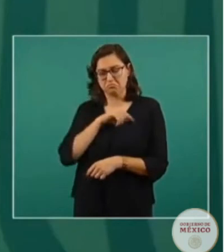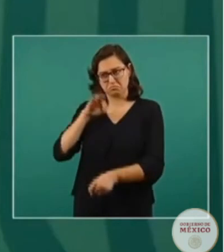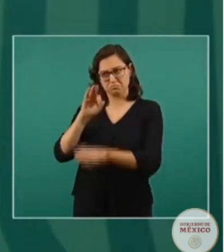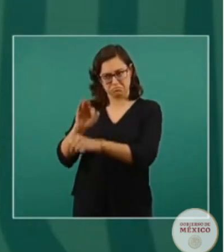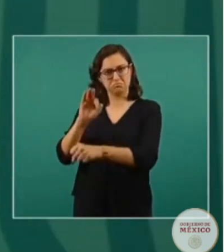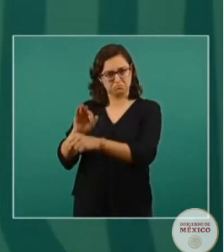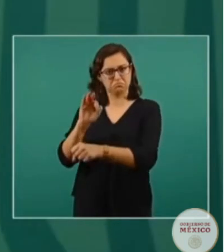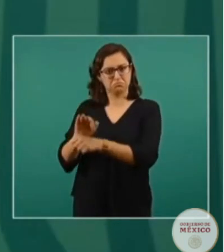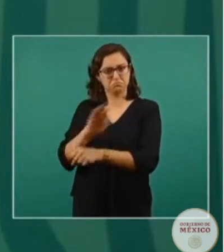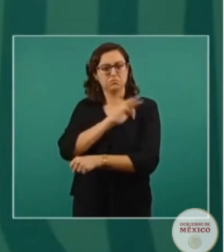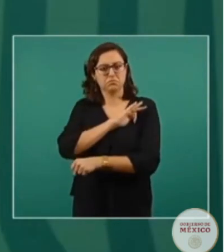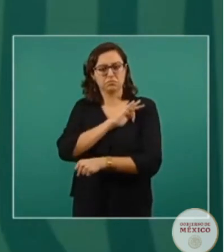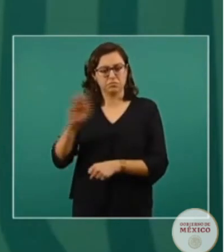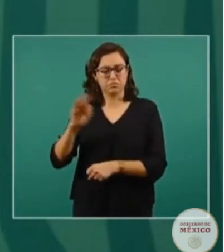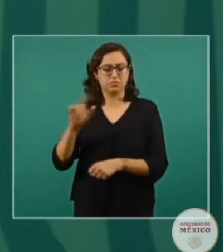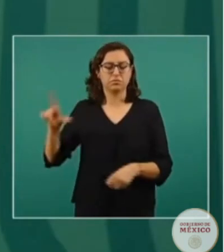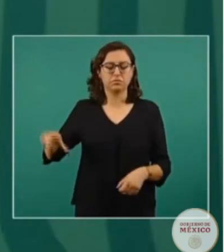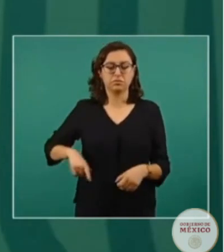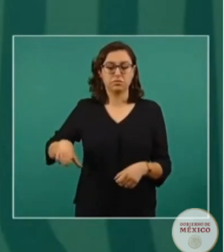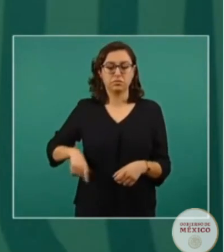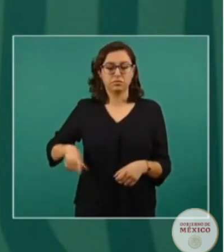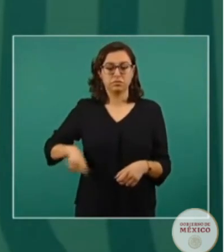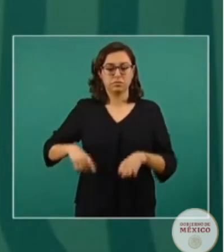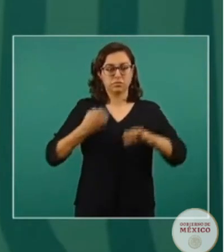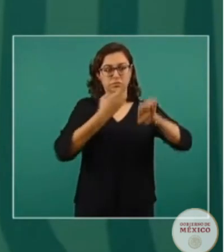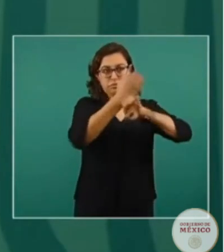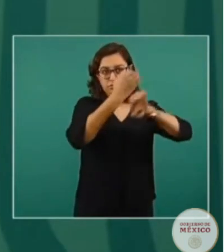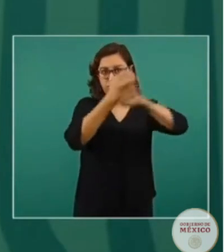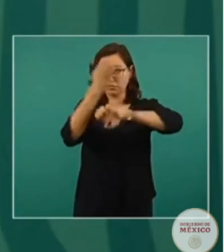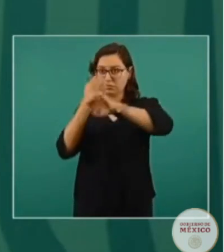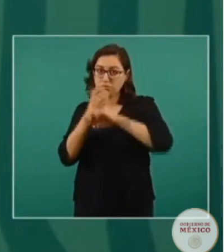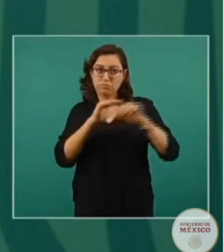estamos trabajando con los gobiernos de los estados,